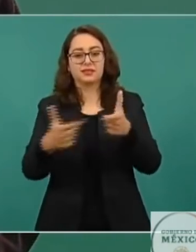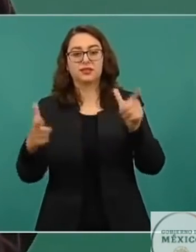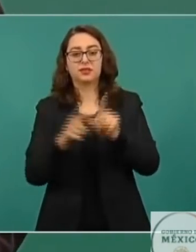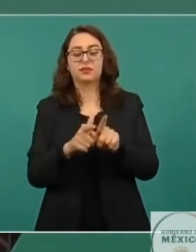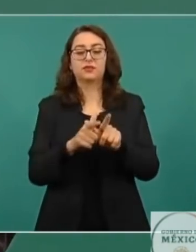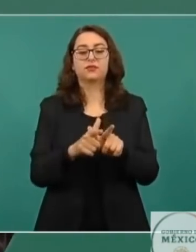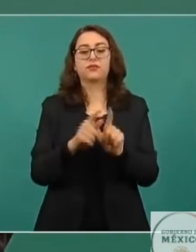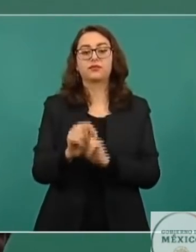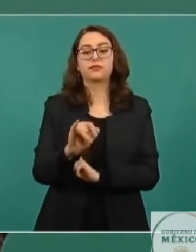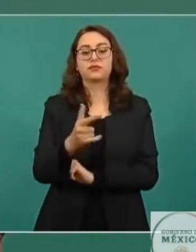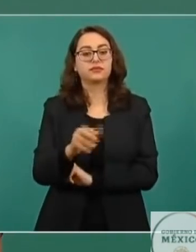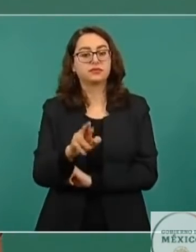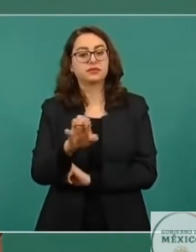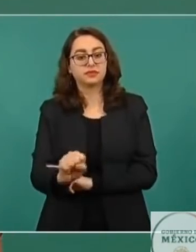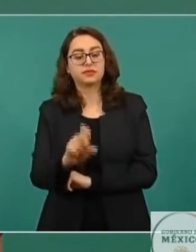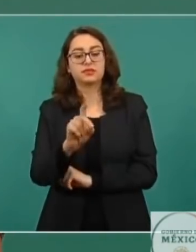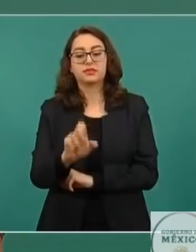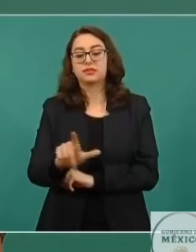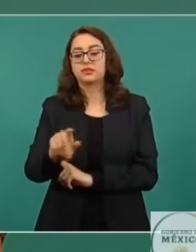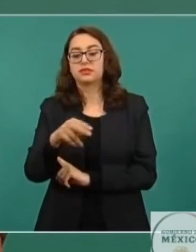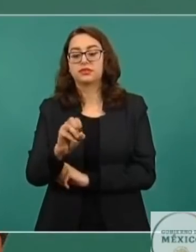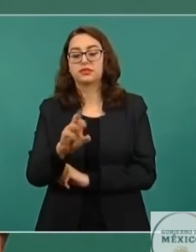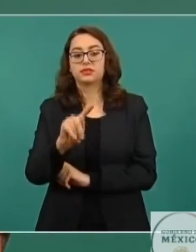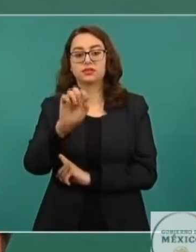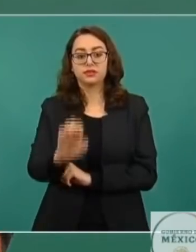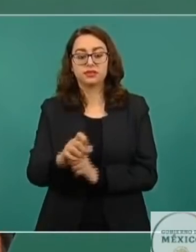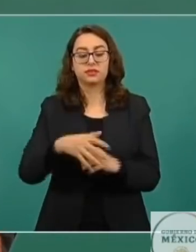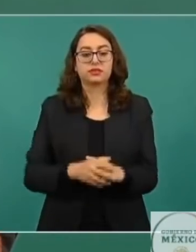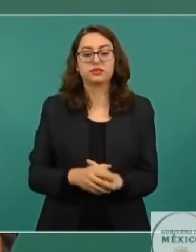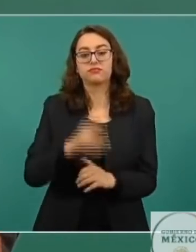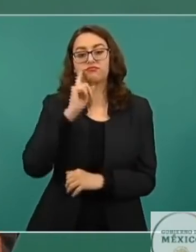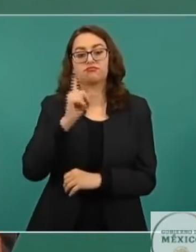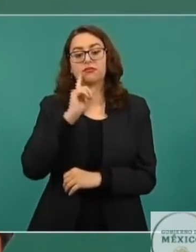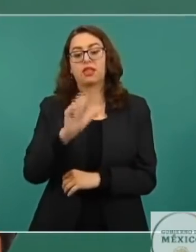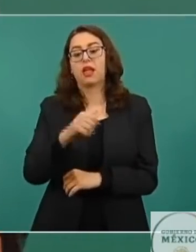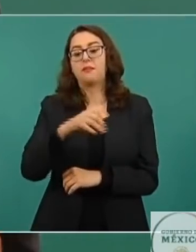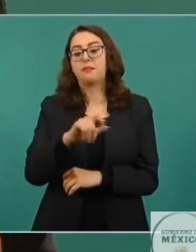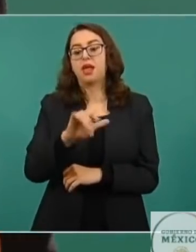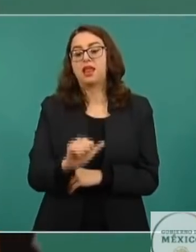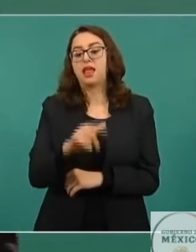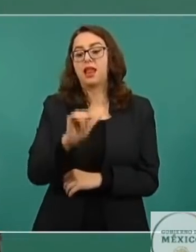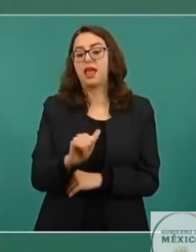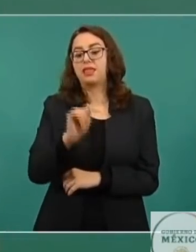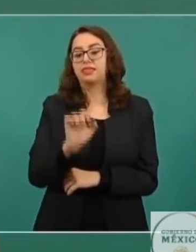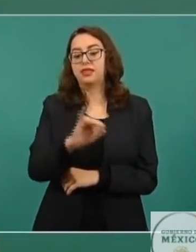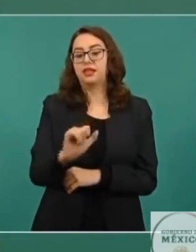Camelia la Tejana, traición y contrabando. Hay una parte que dice